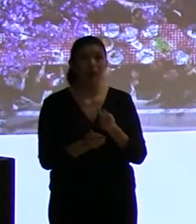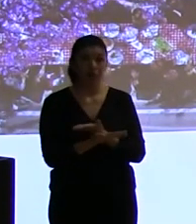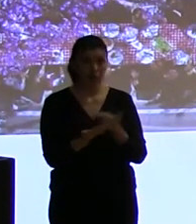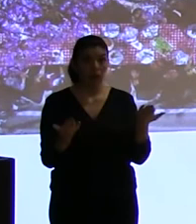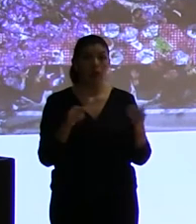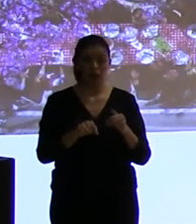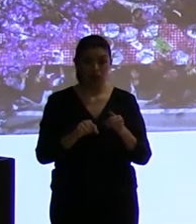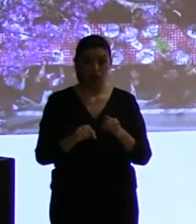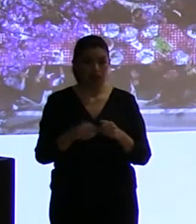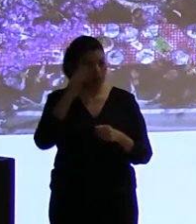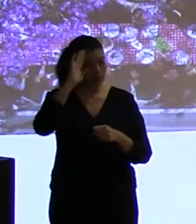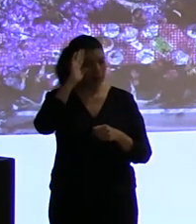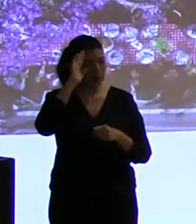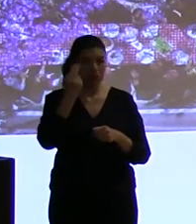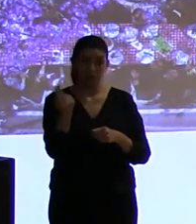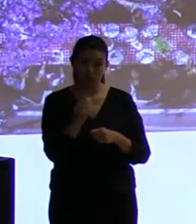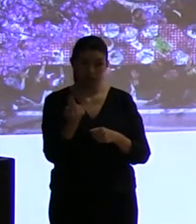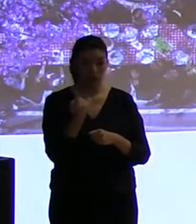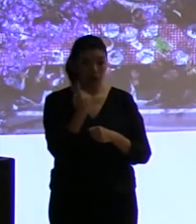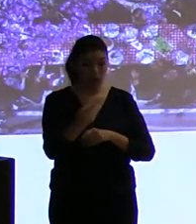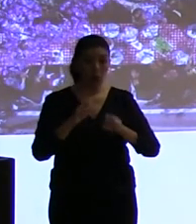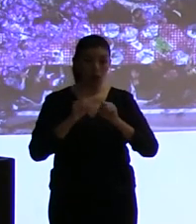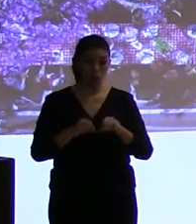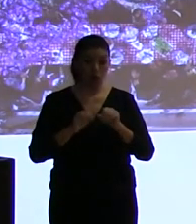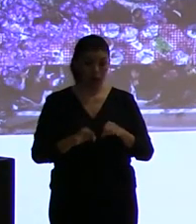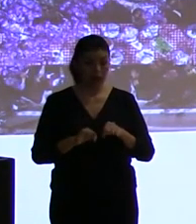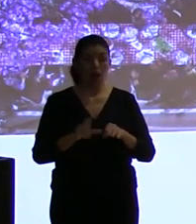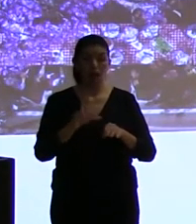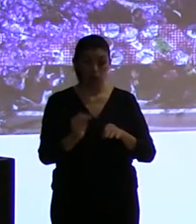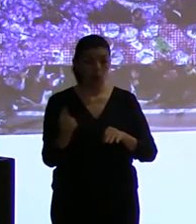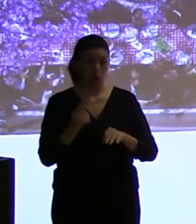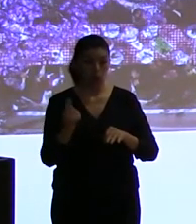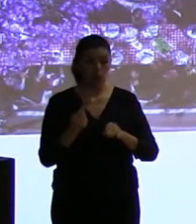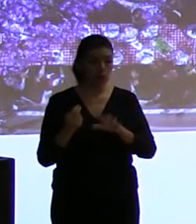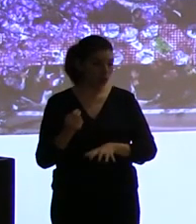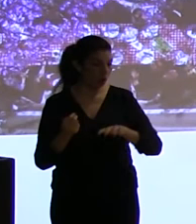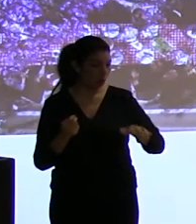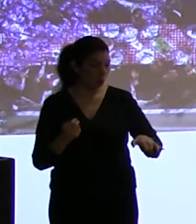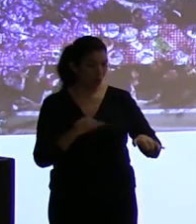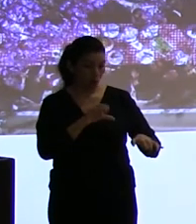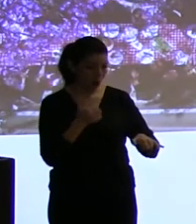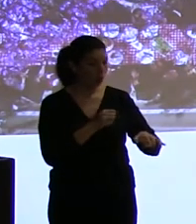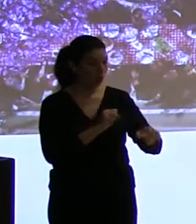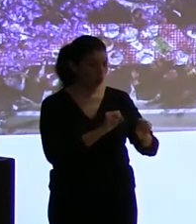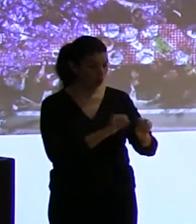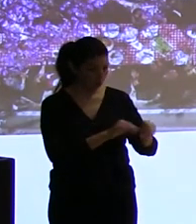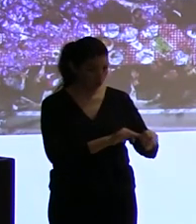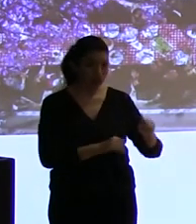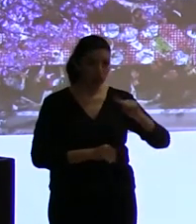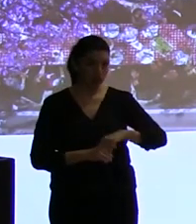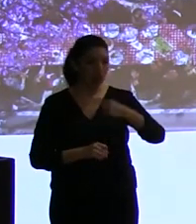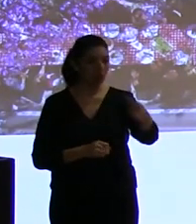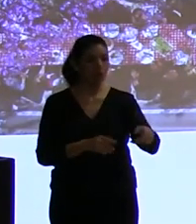convertirse en un grupo que puede hacer consultorías para políticas urbanas de ciudades en todo el mundo. Y eso llevando la